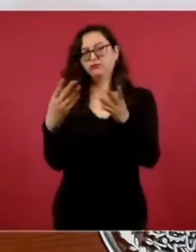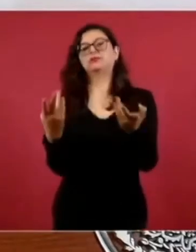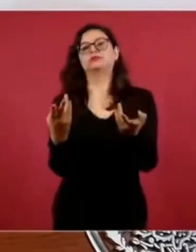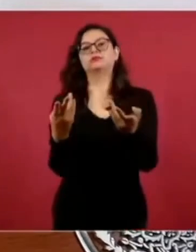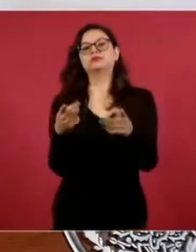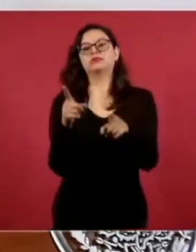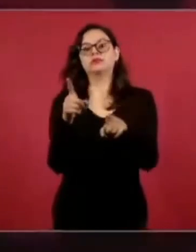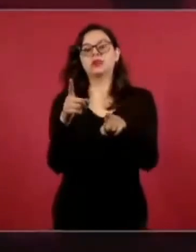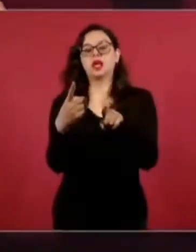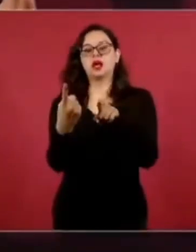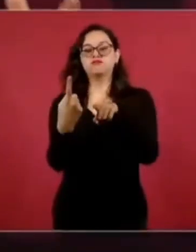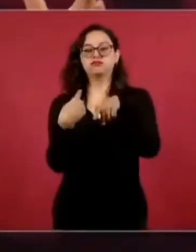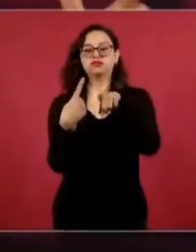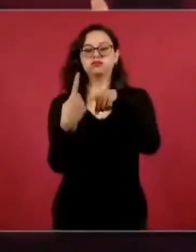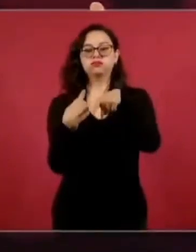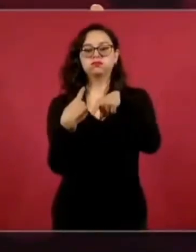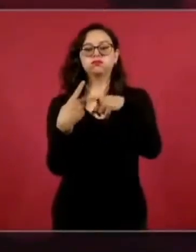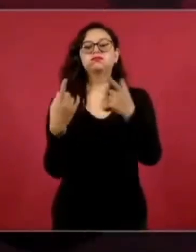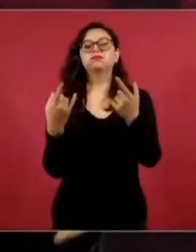acomodar